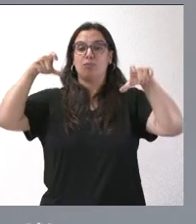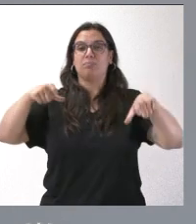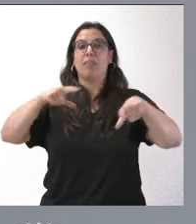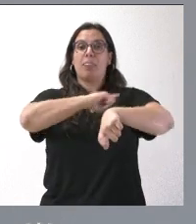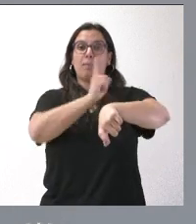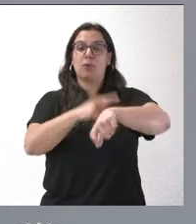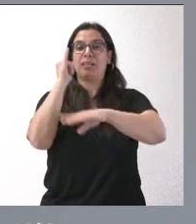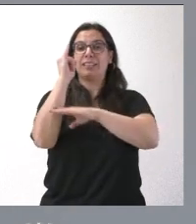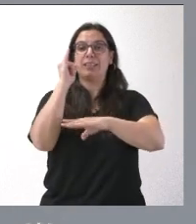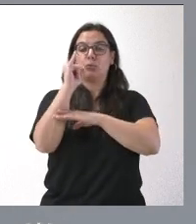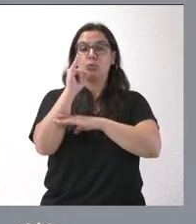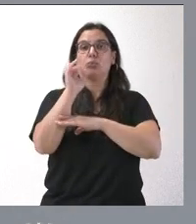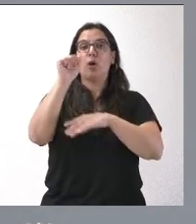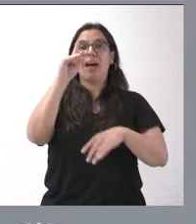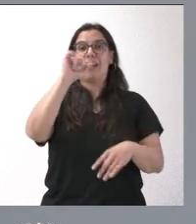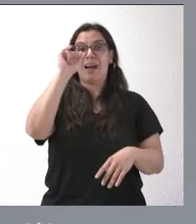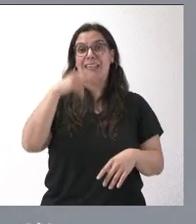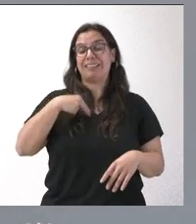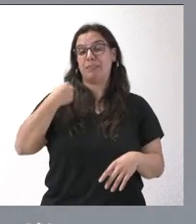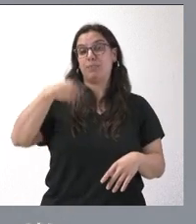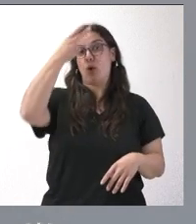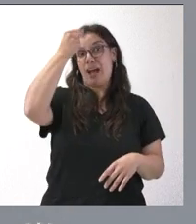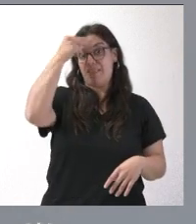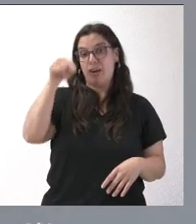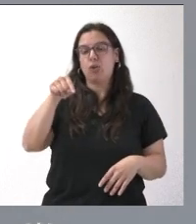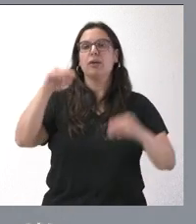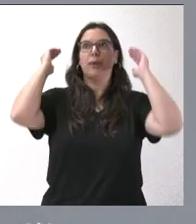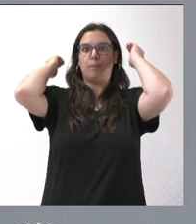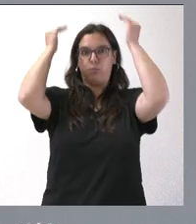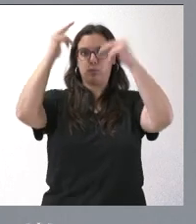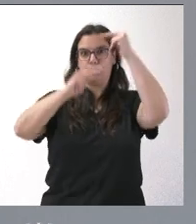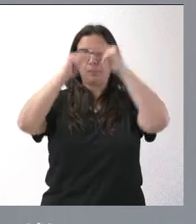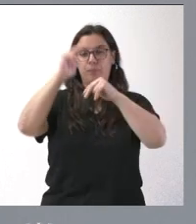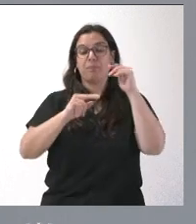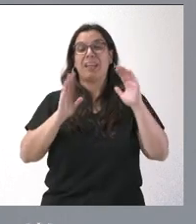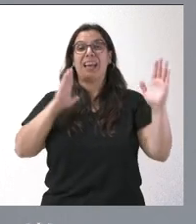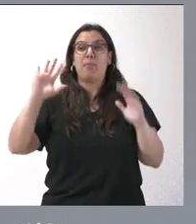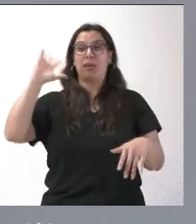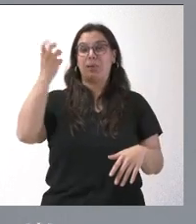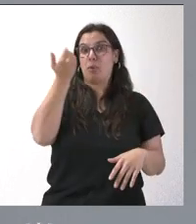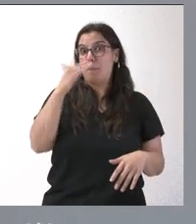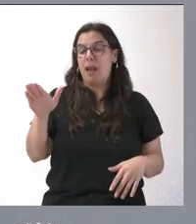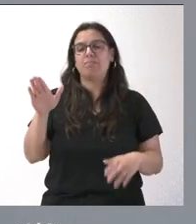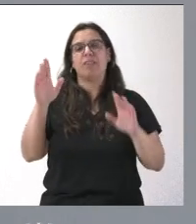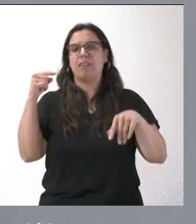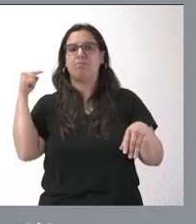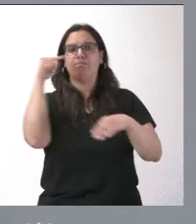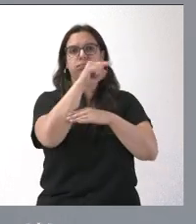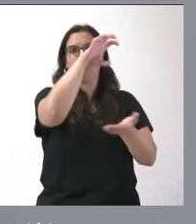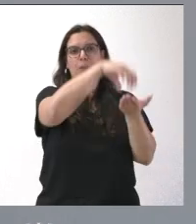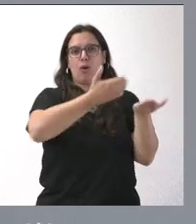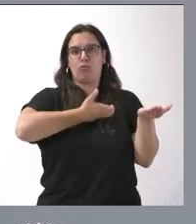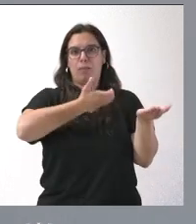Instituto de Educación Secundaria a Daja, en Arevalo, Ávila. En las épocas de mal tiempo, las clases imparten en el pabellón municipal,